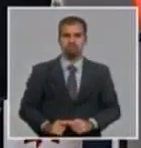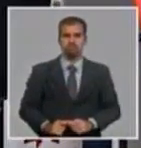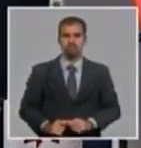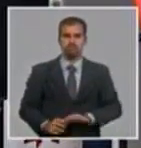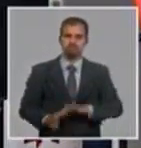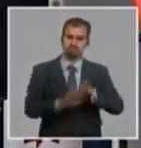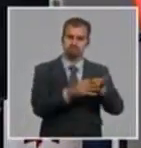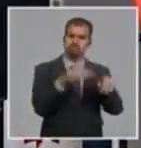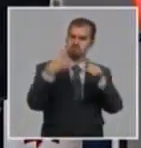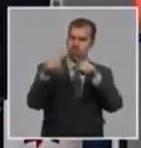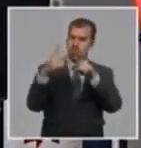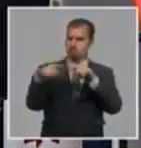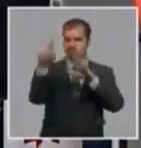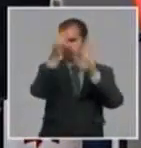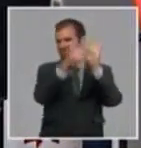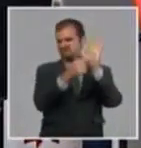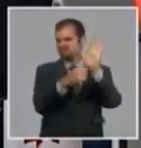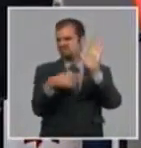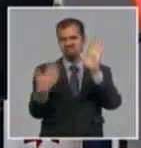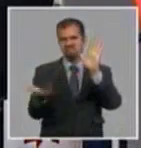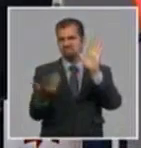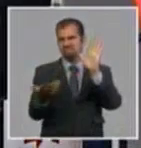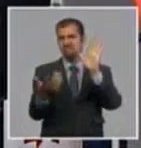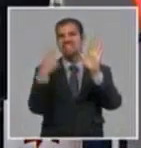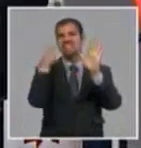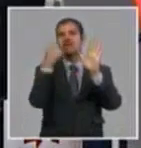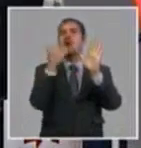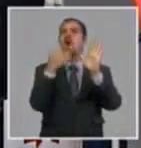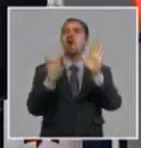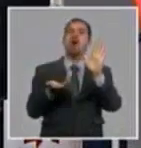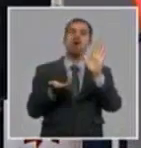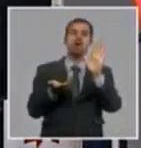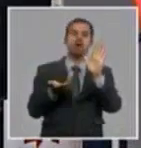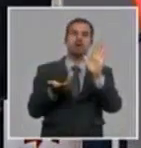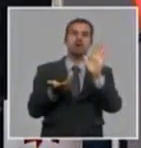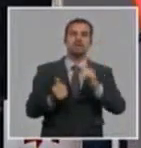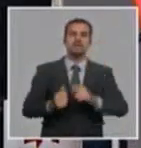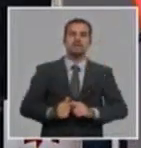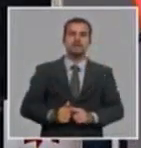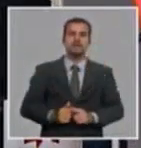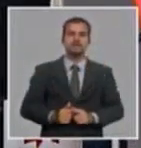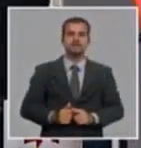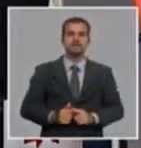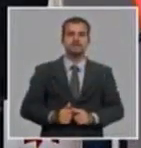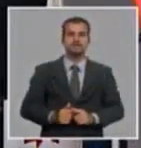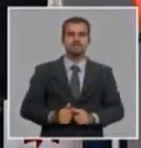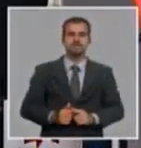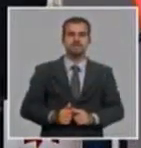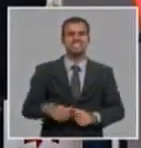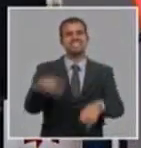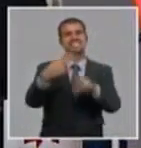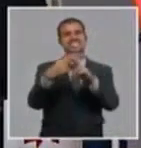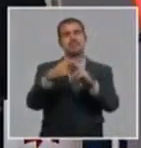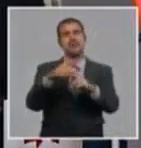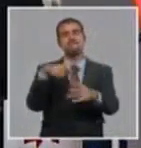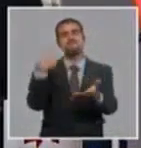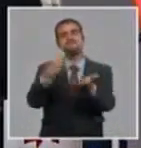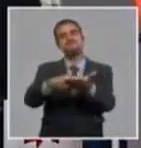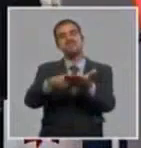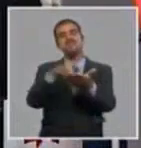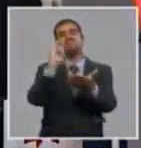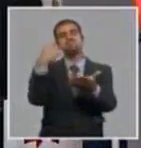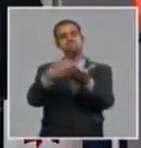complementarias que tienen que ver con el tributo diferenciado. Por ejemplo, se le exime el pago de impuestos por ventas cuando